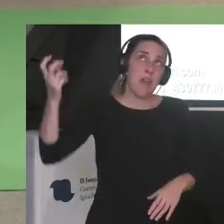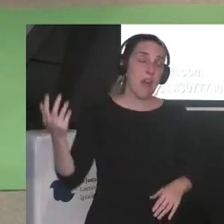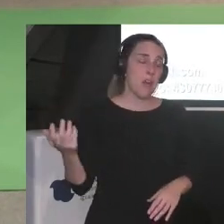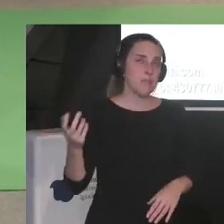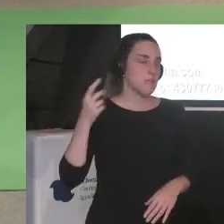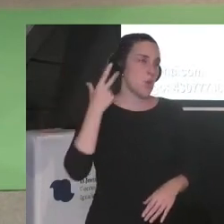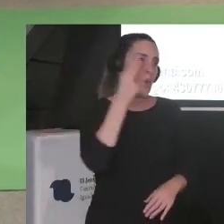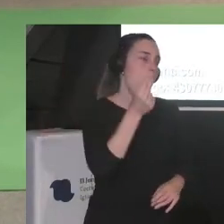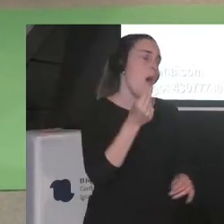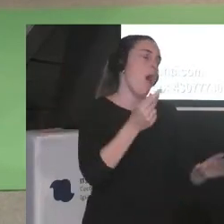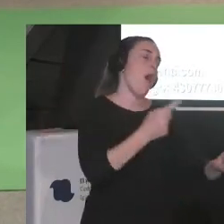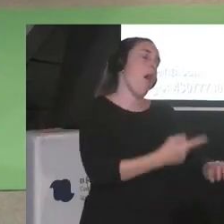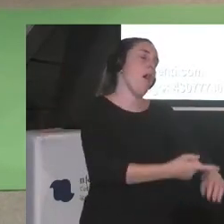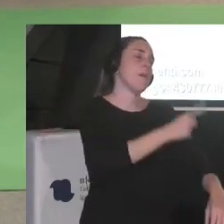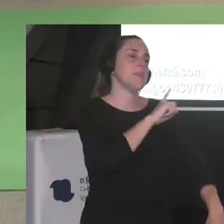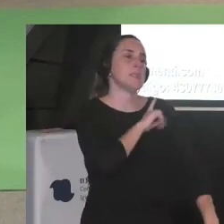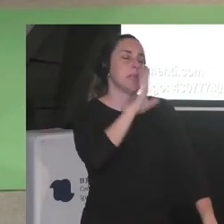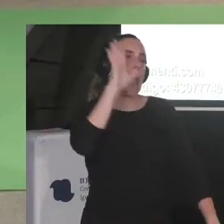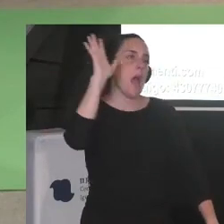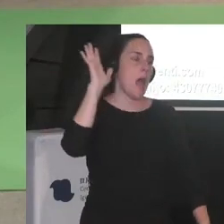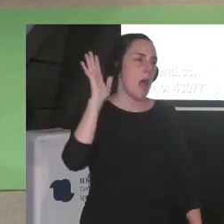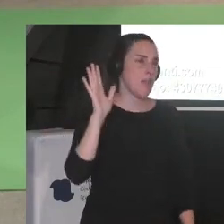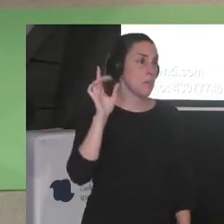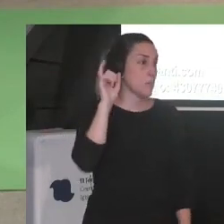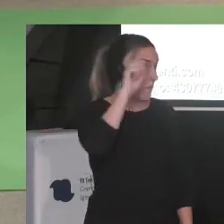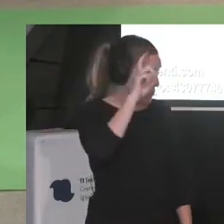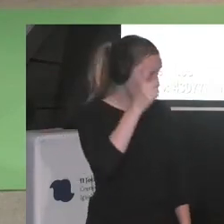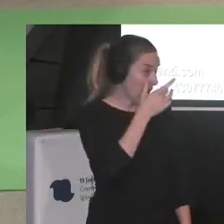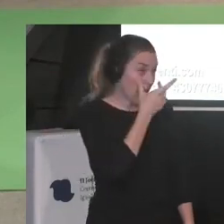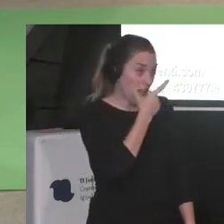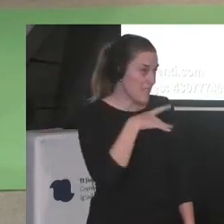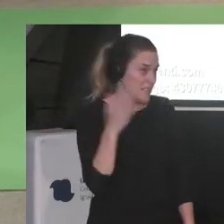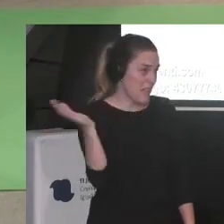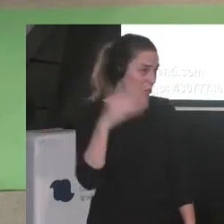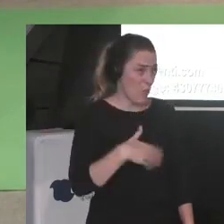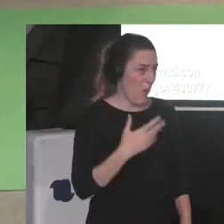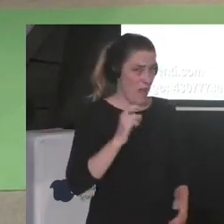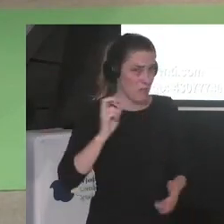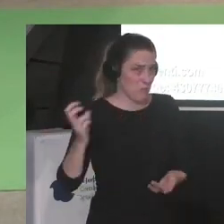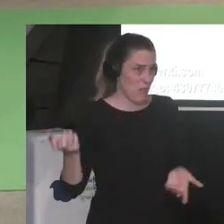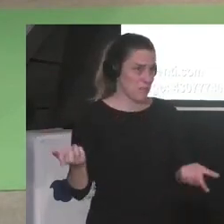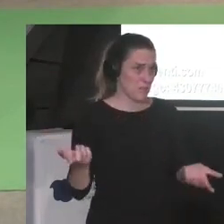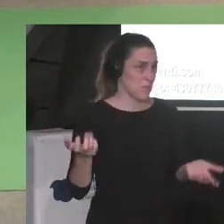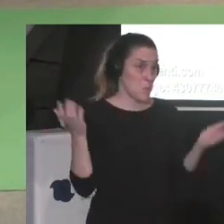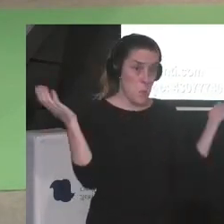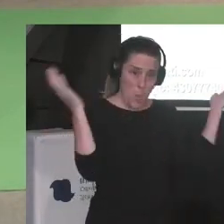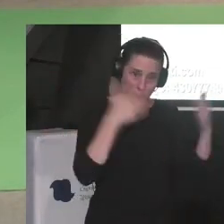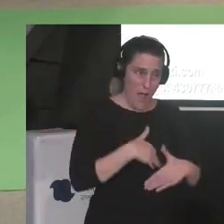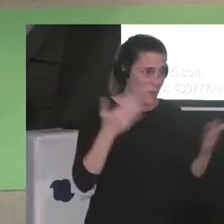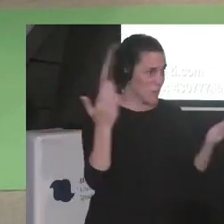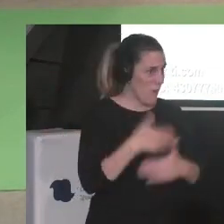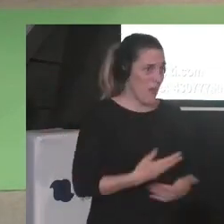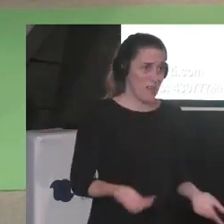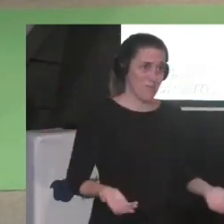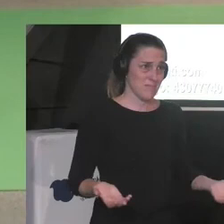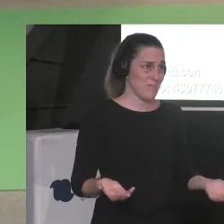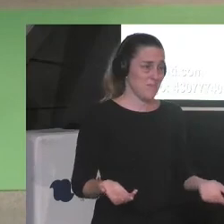pedir ¿no? no hay profesores racializados no hay no hay lo siento no hay